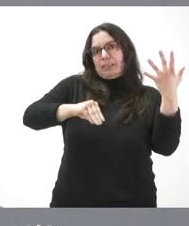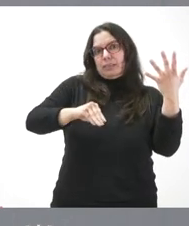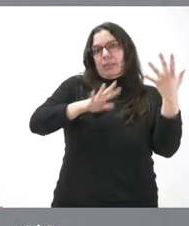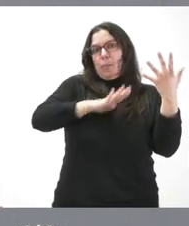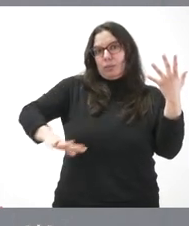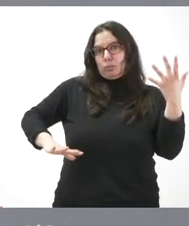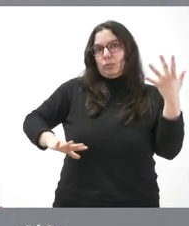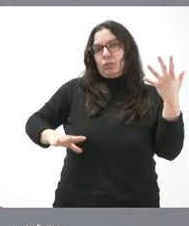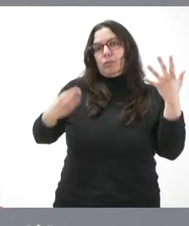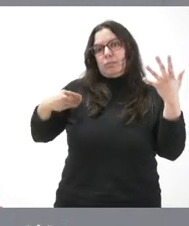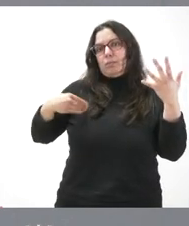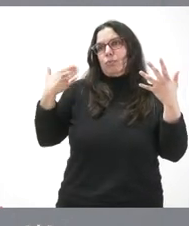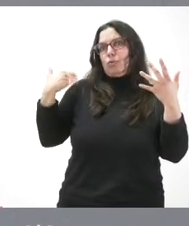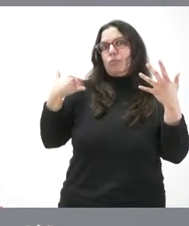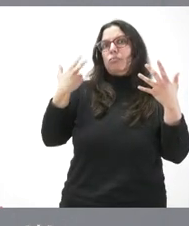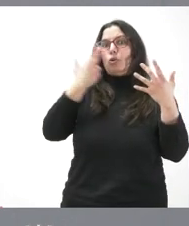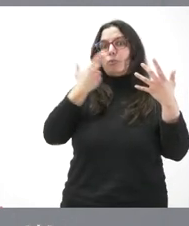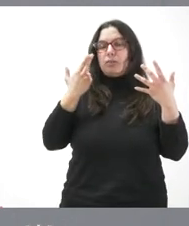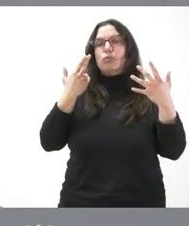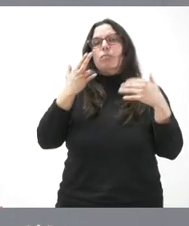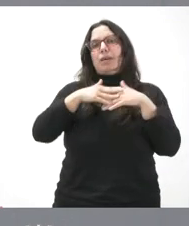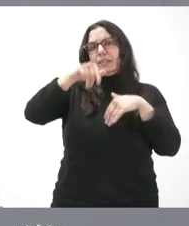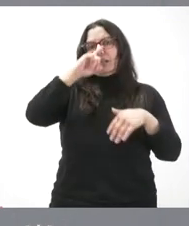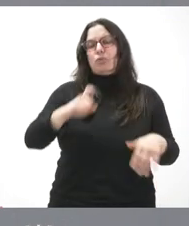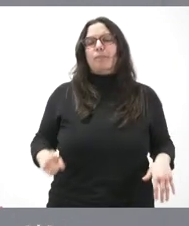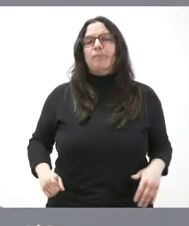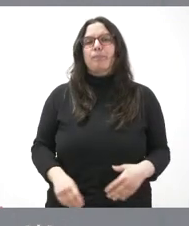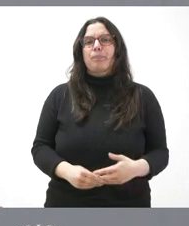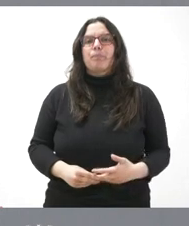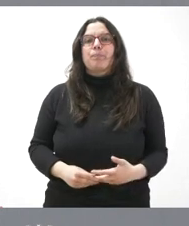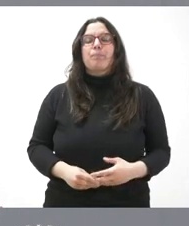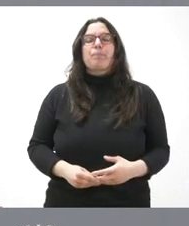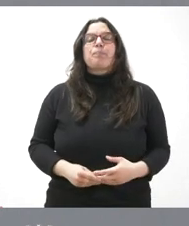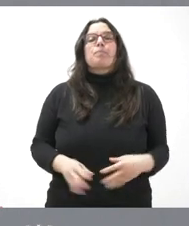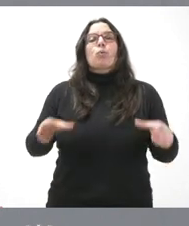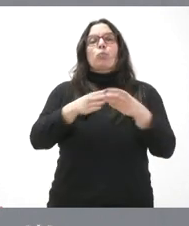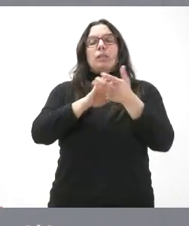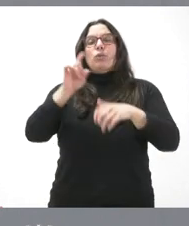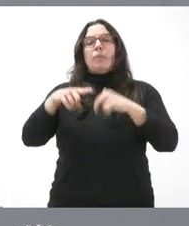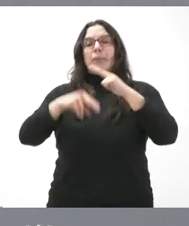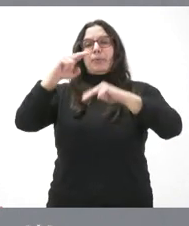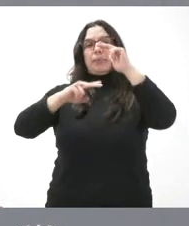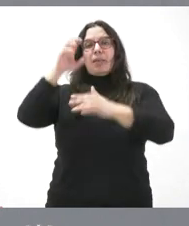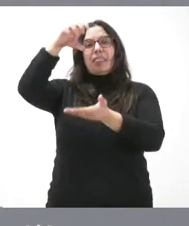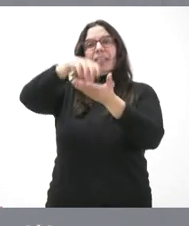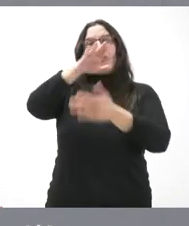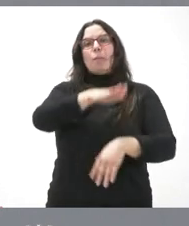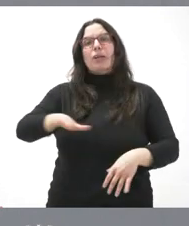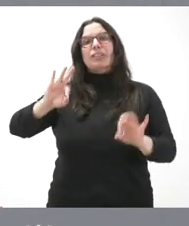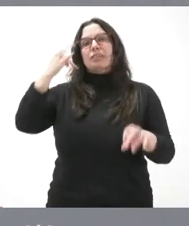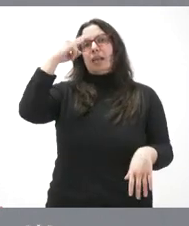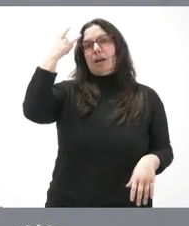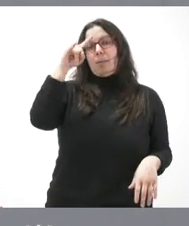Junta de Castilla y nos hace ya en este año 2024. La Junta va a construir un centro de menores en Salamanca